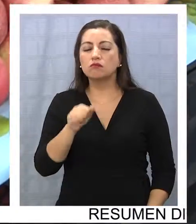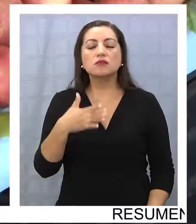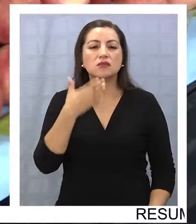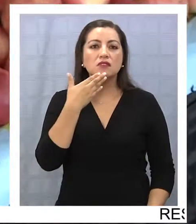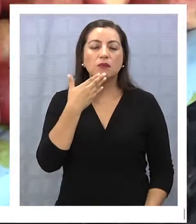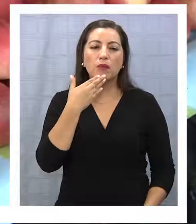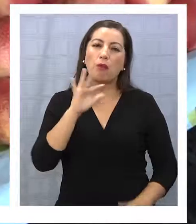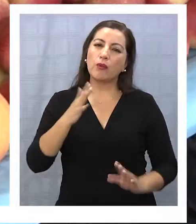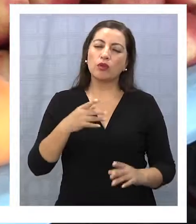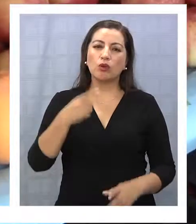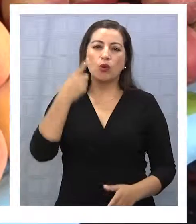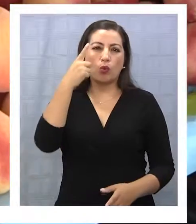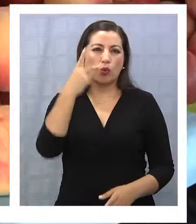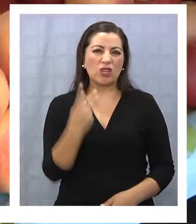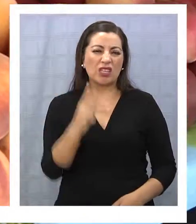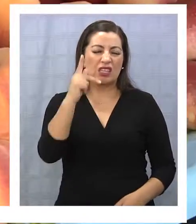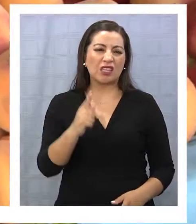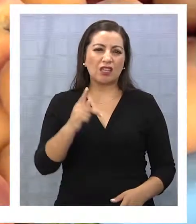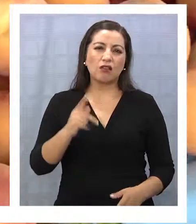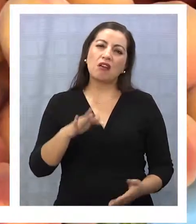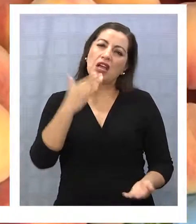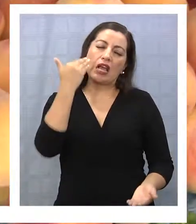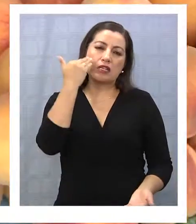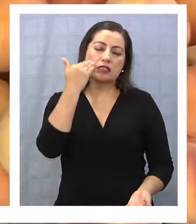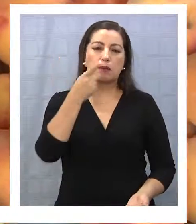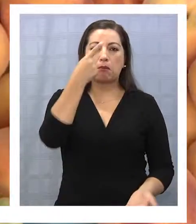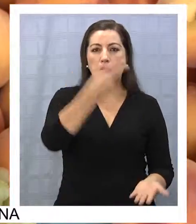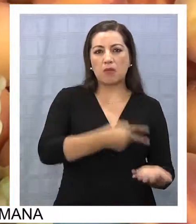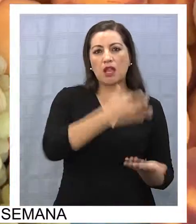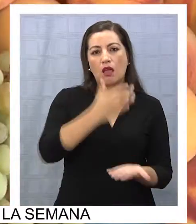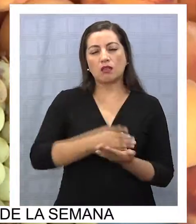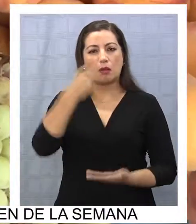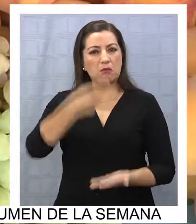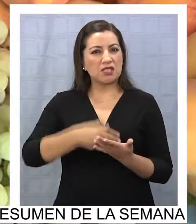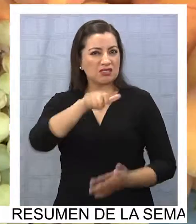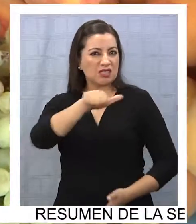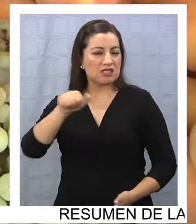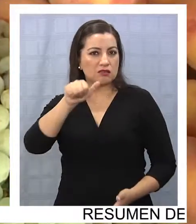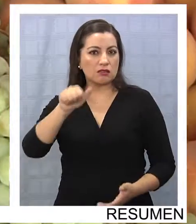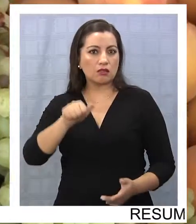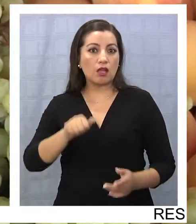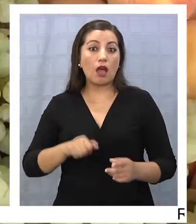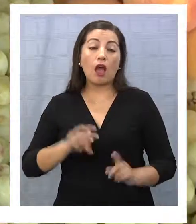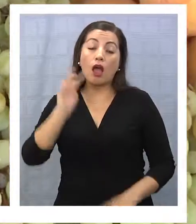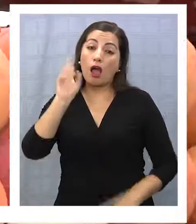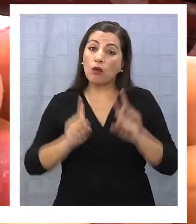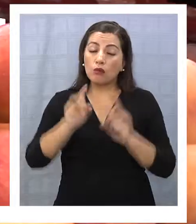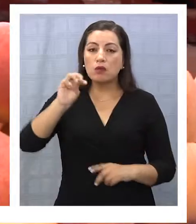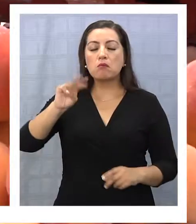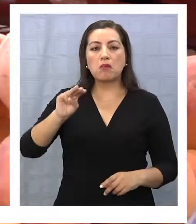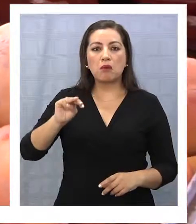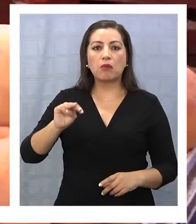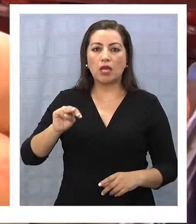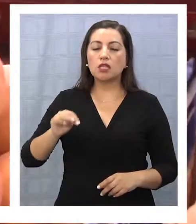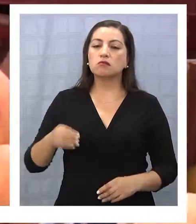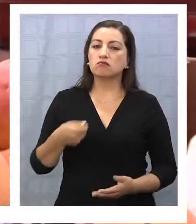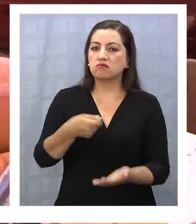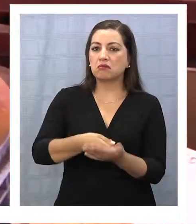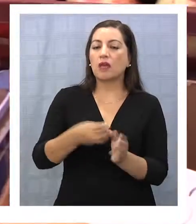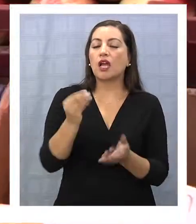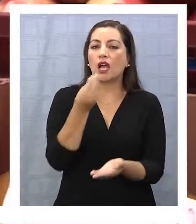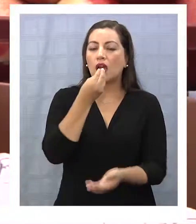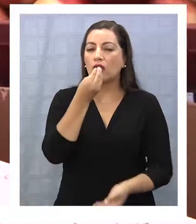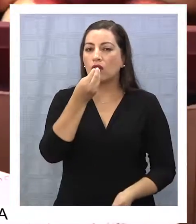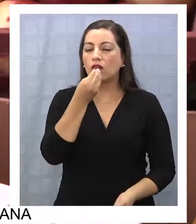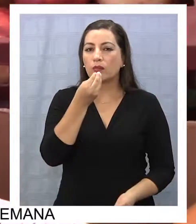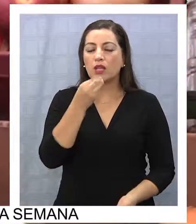promedio el kilo de fruta está entre los mil y los mil seiscientos pesos, alternativa que algunas madres la utilizan como colación para sus hijos.